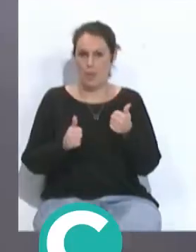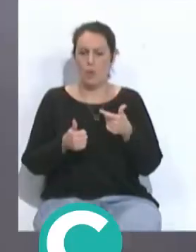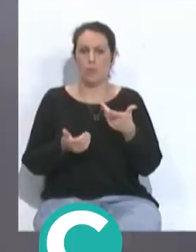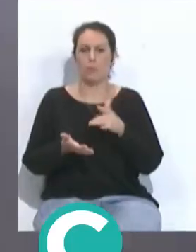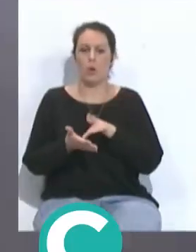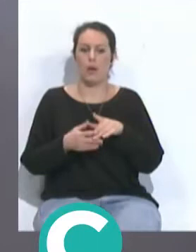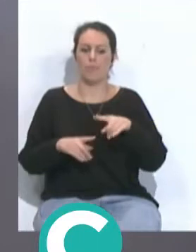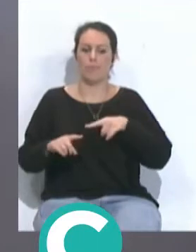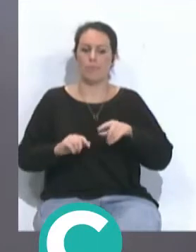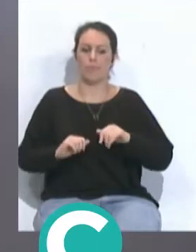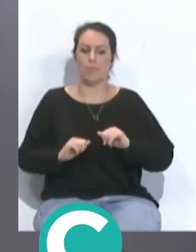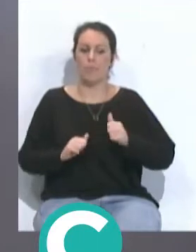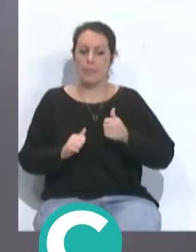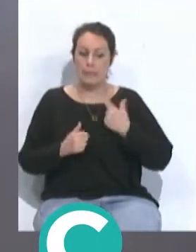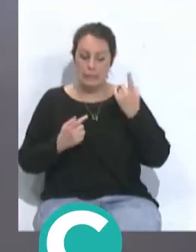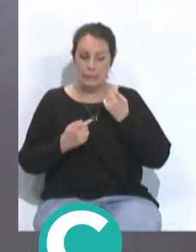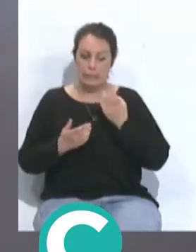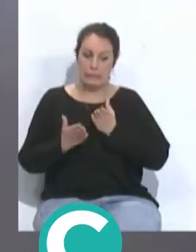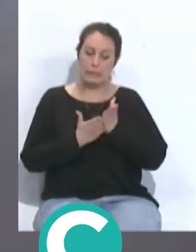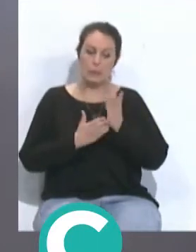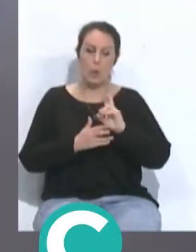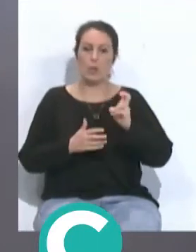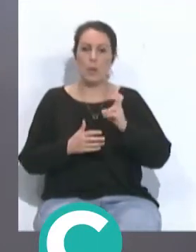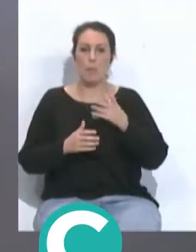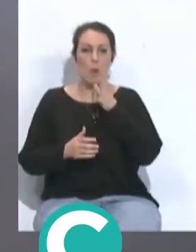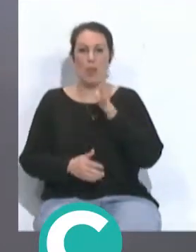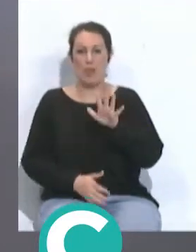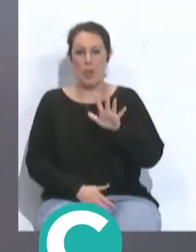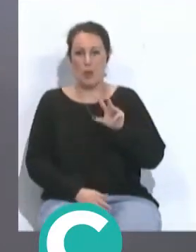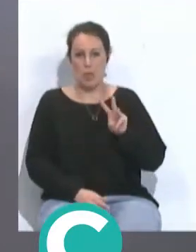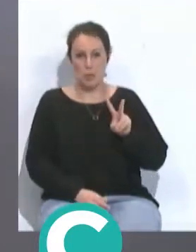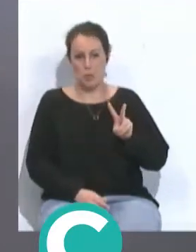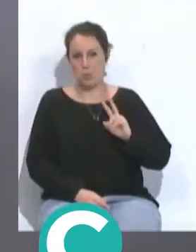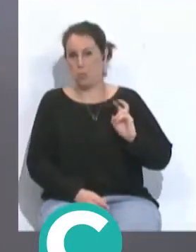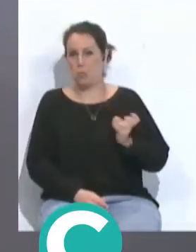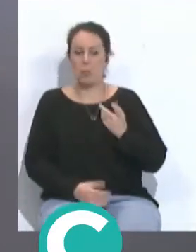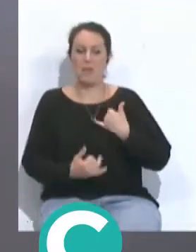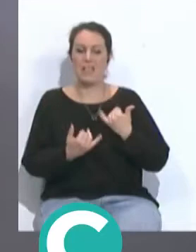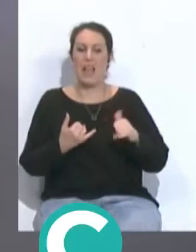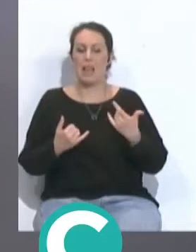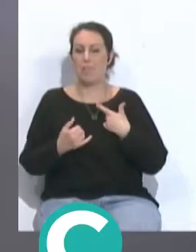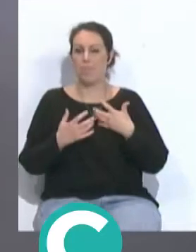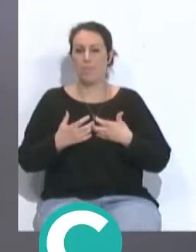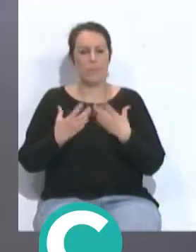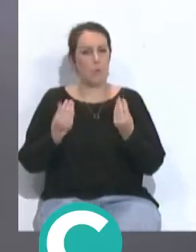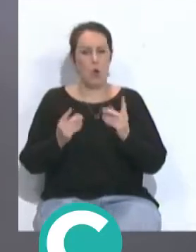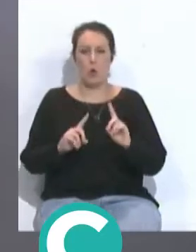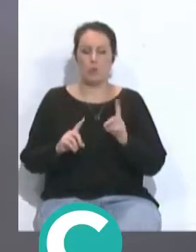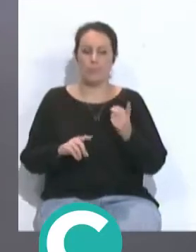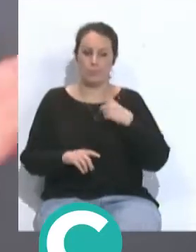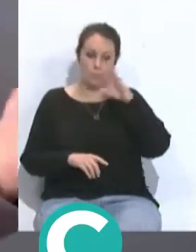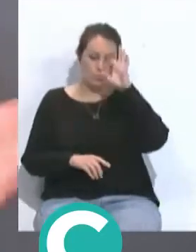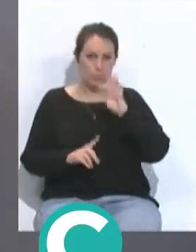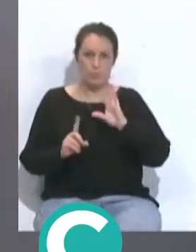entró Cio González en el banquillo que intentó buscar alguna alternativa con el 5-3-2 etcétera pero creo que al final tampoco le llegó a funcionar yo creo que ha